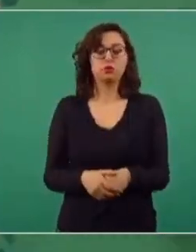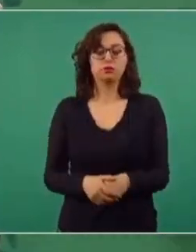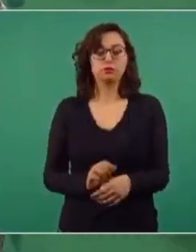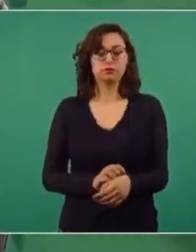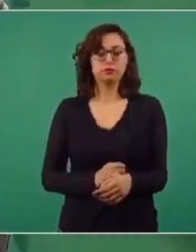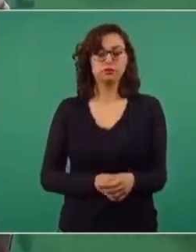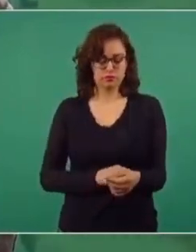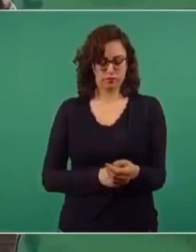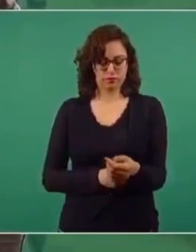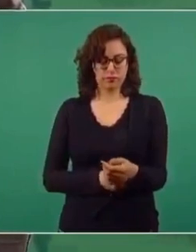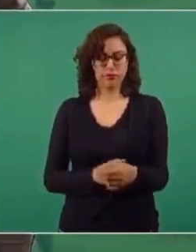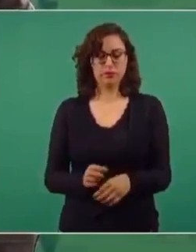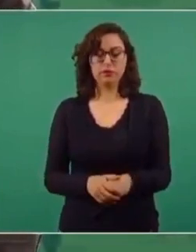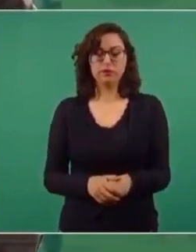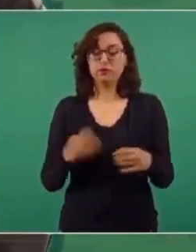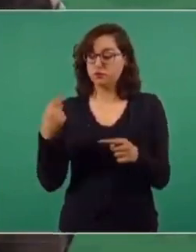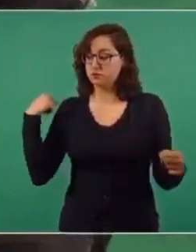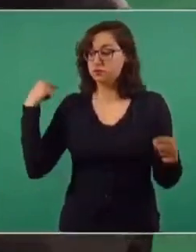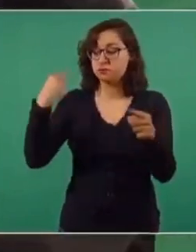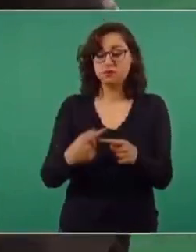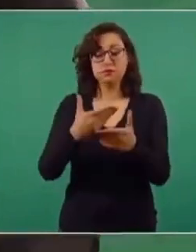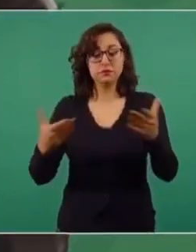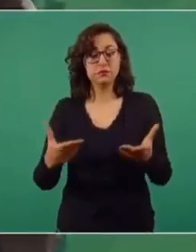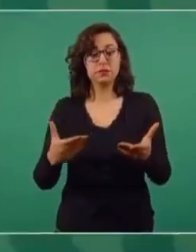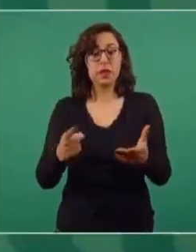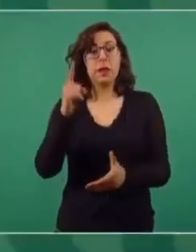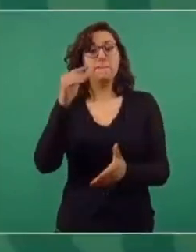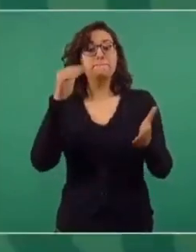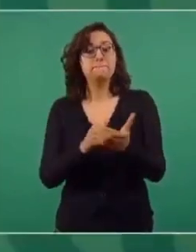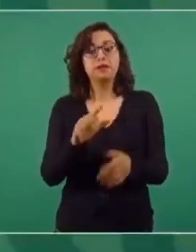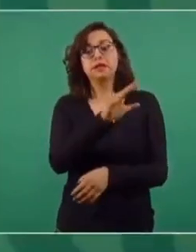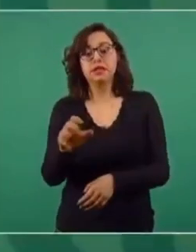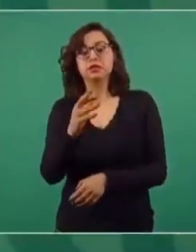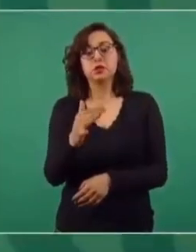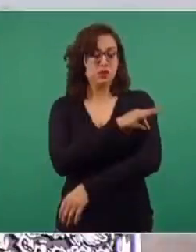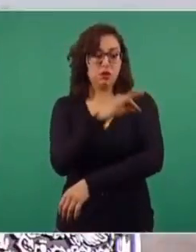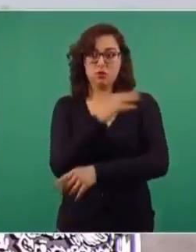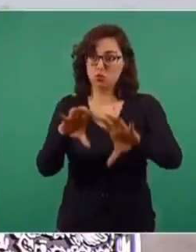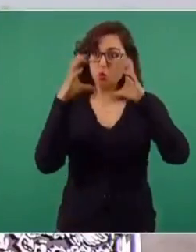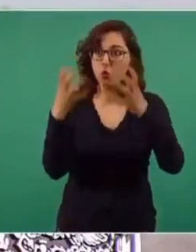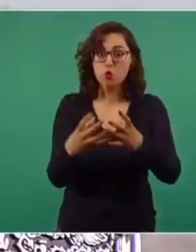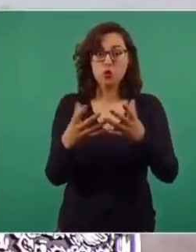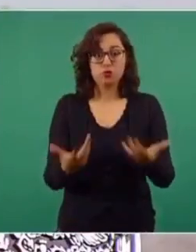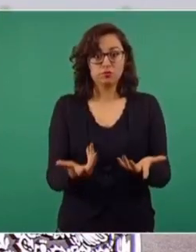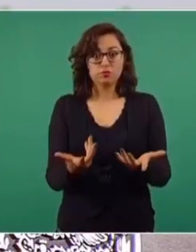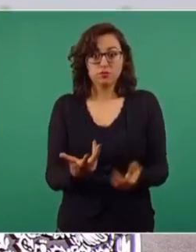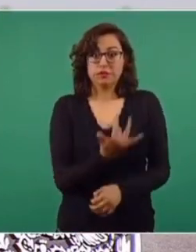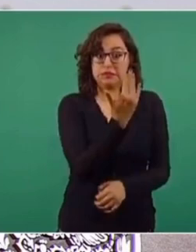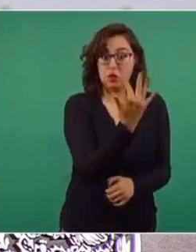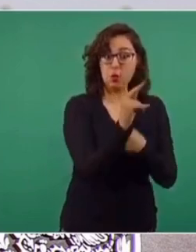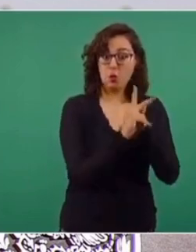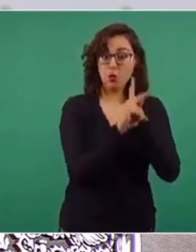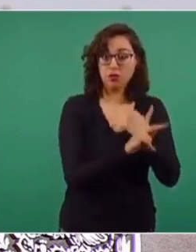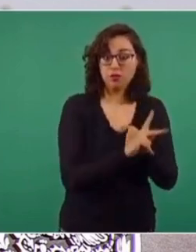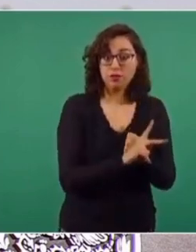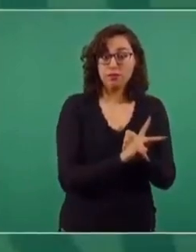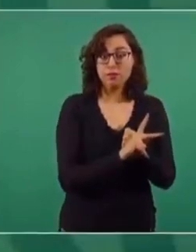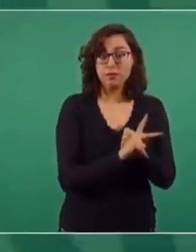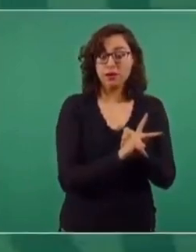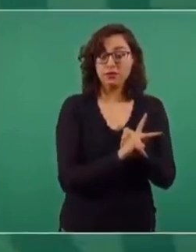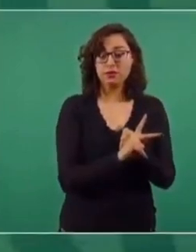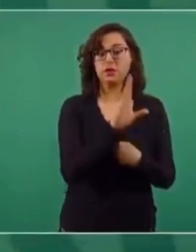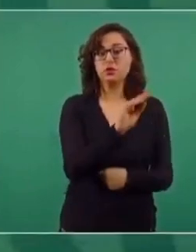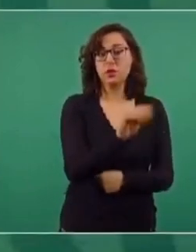según cifras oficiales, se han aplicado 1.556 millones de vacunas y 50 países han concentrado